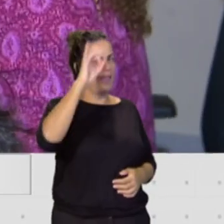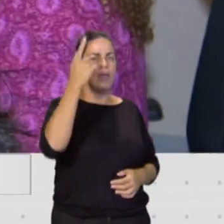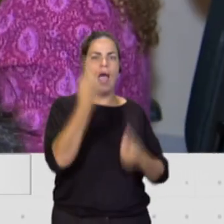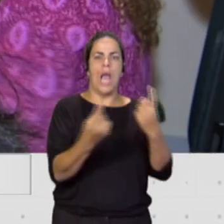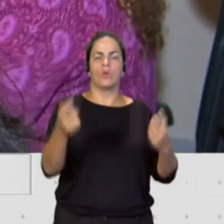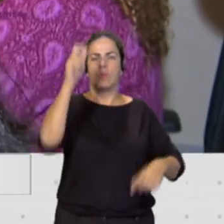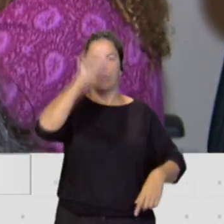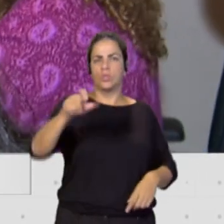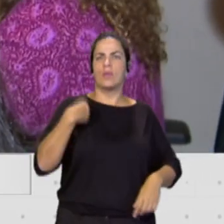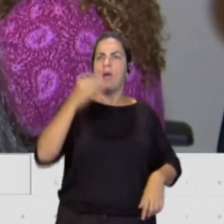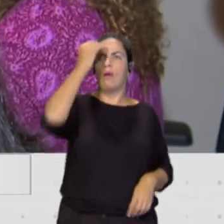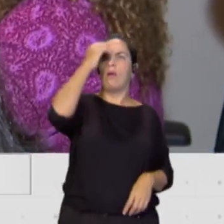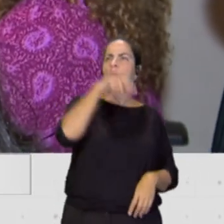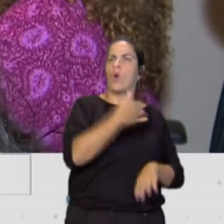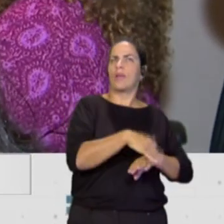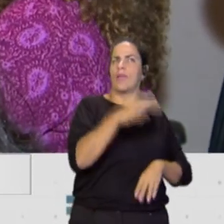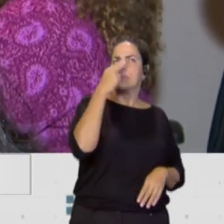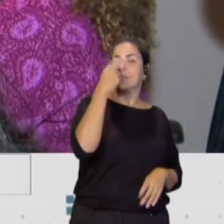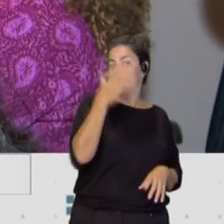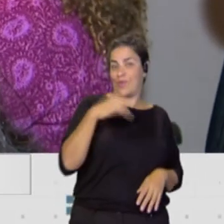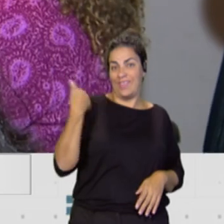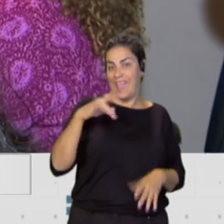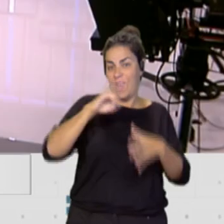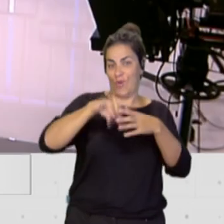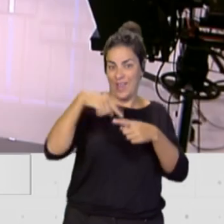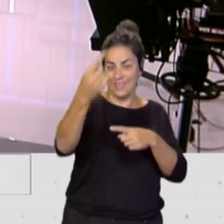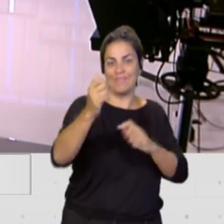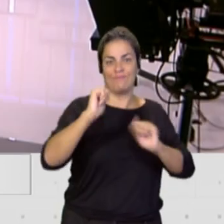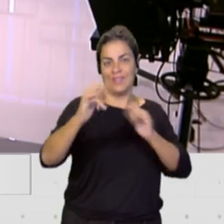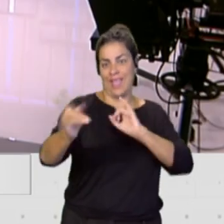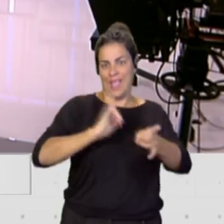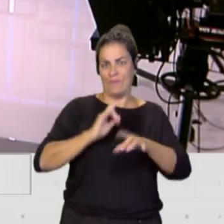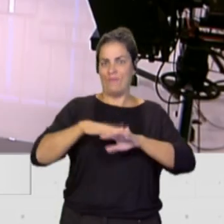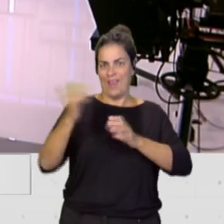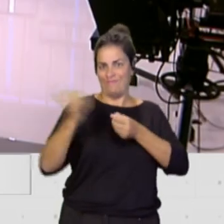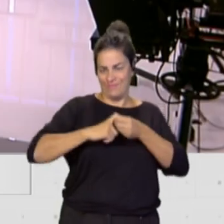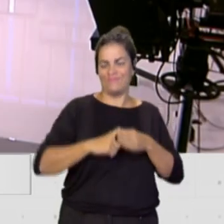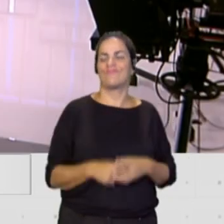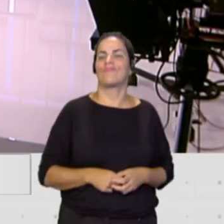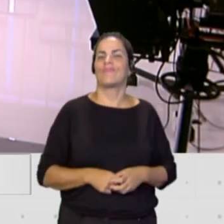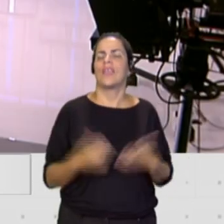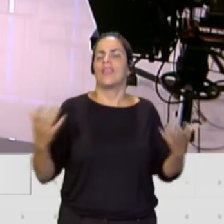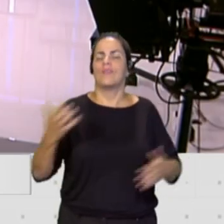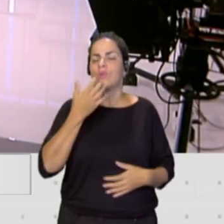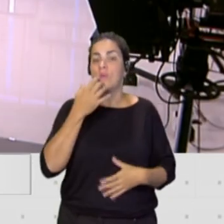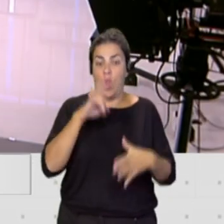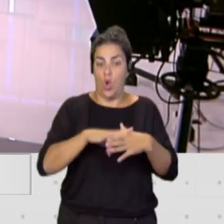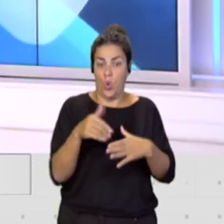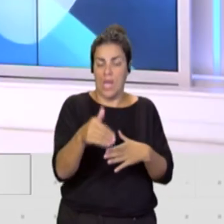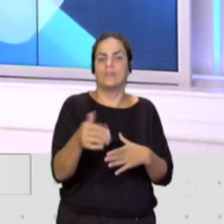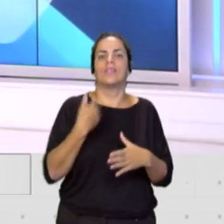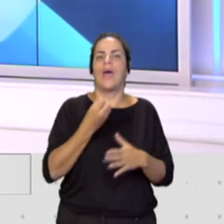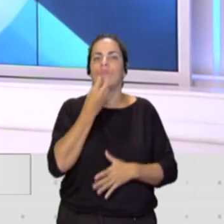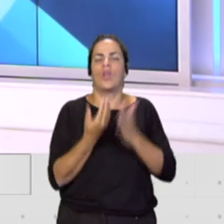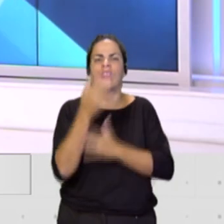calle que posee de interés y puedan incluso a partir del próximo lunes empezar a llamar al programa para participar. ¿Qué nos vamos a encontrar, por ejemplo, el lunes ya en este Buenos